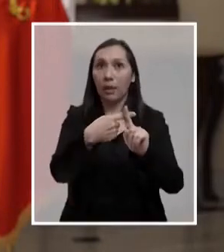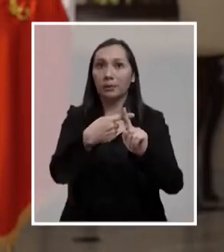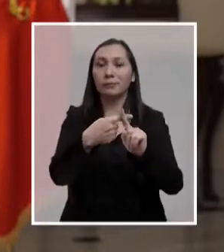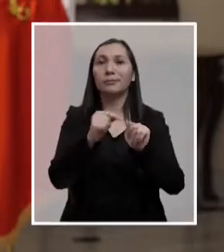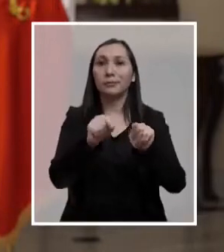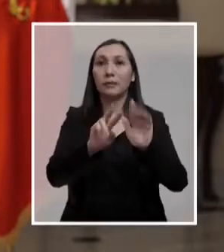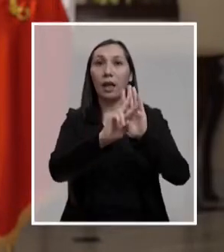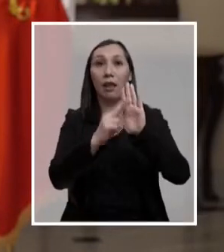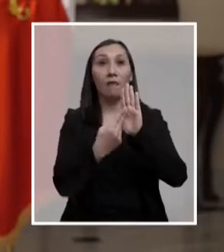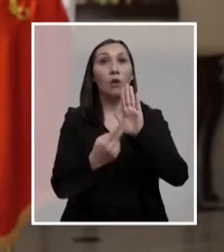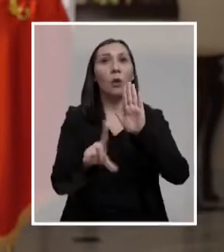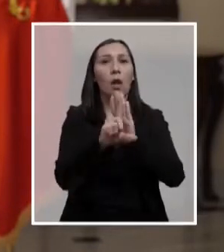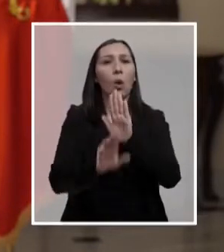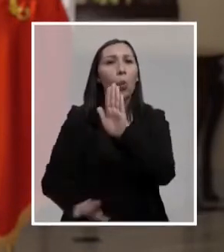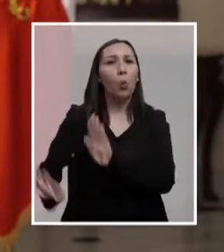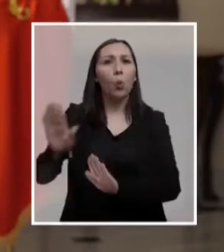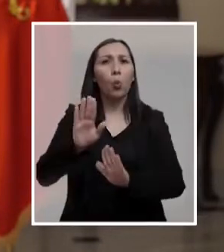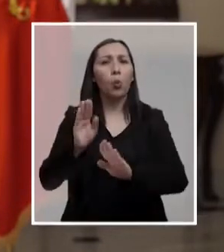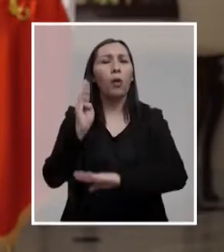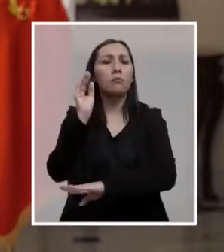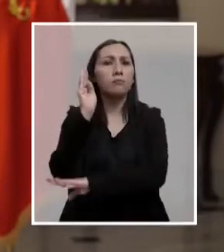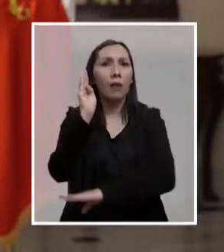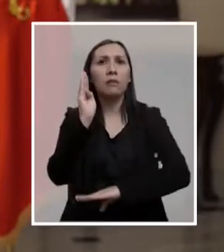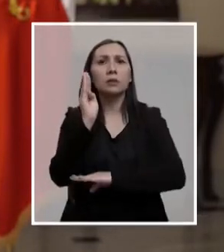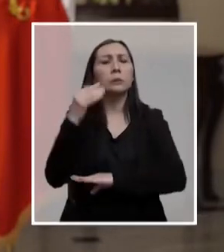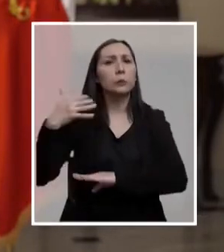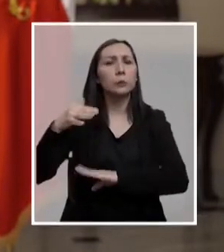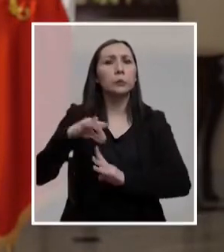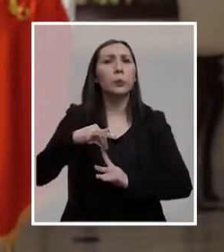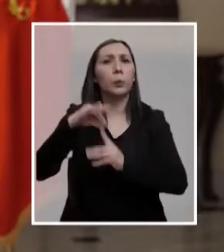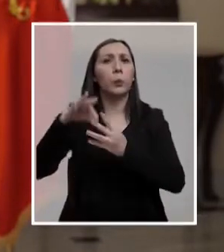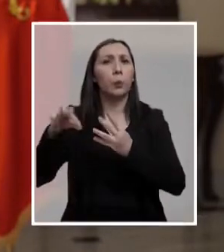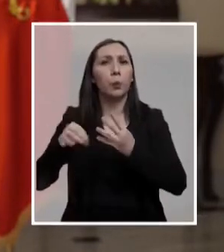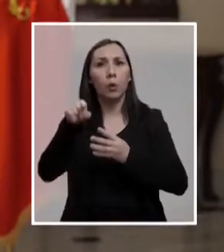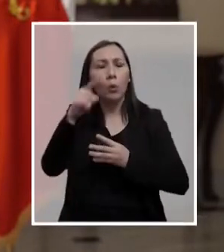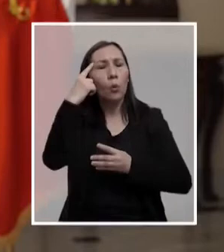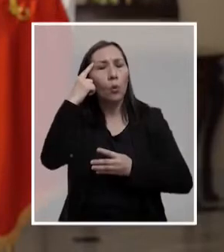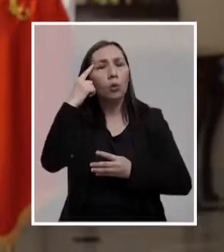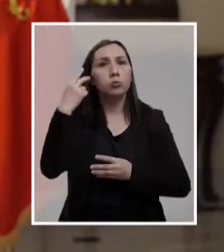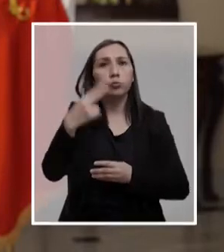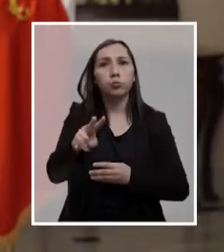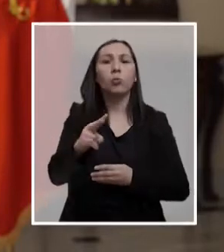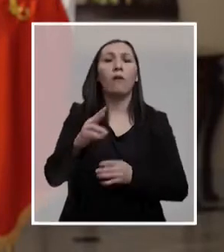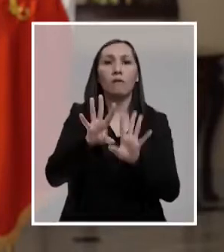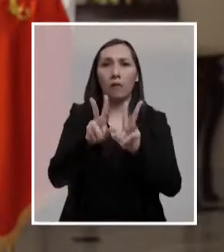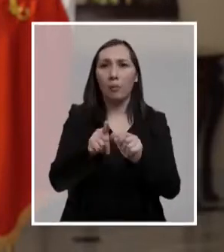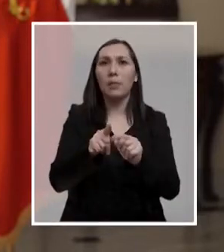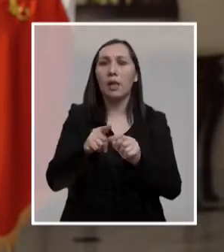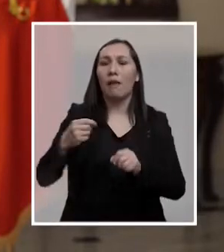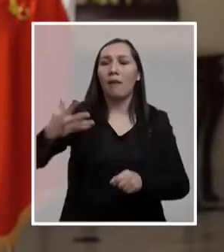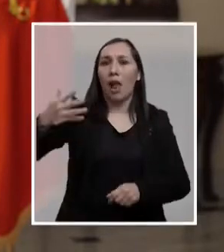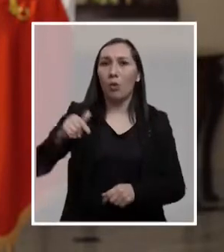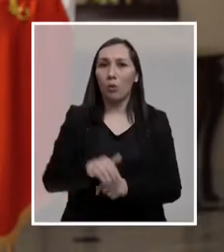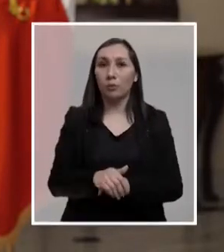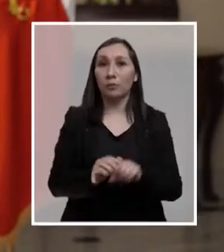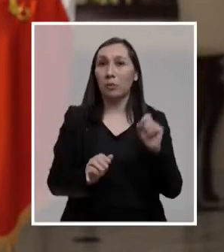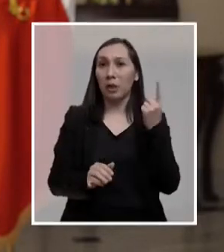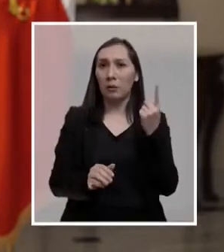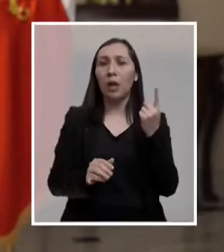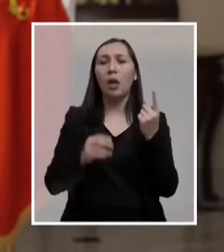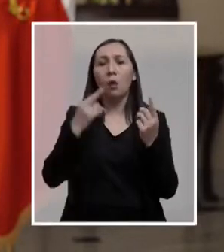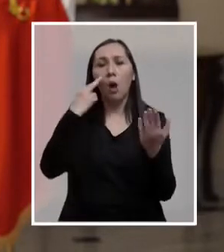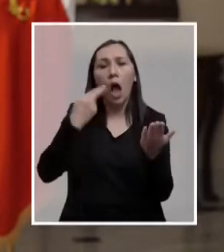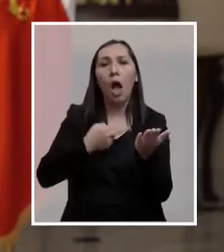esta reforma cuidará principios que sabemos son valiosos para ti y tu familia. En primer lugar, se